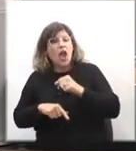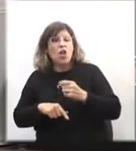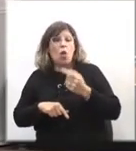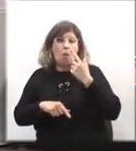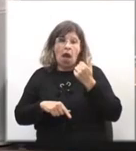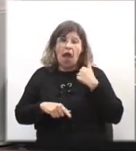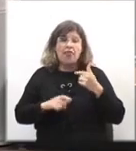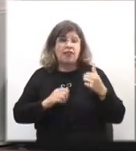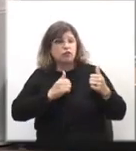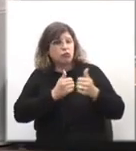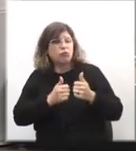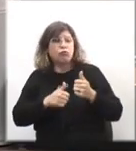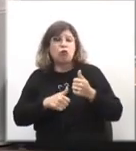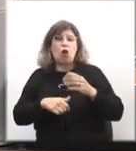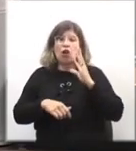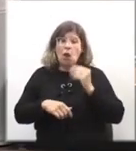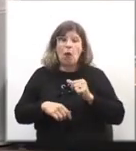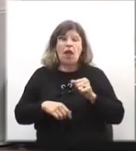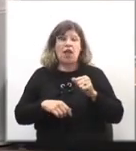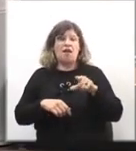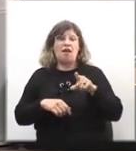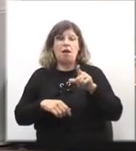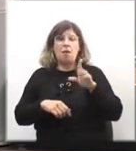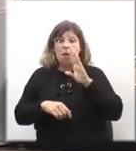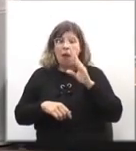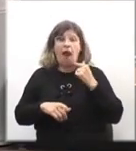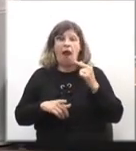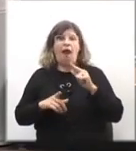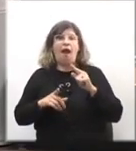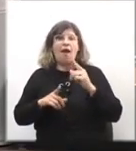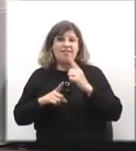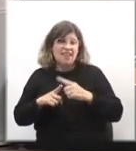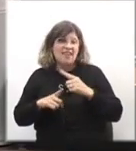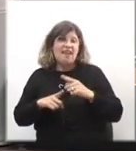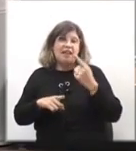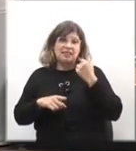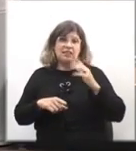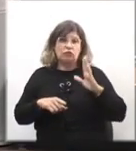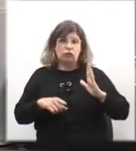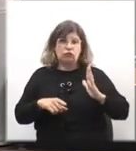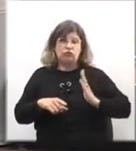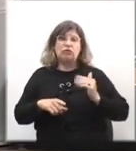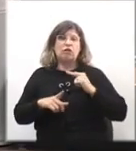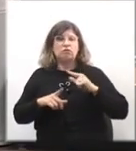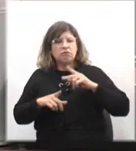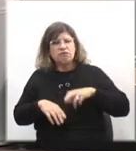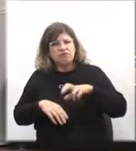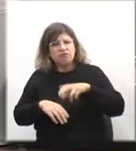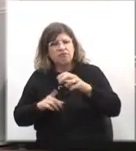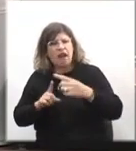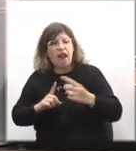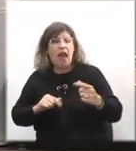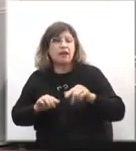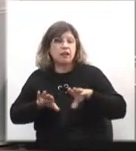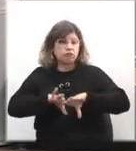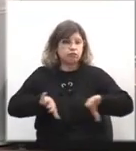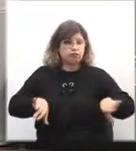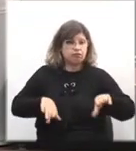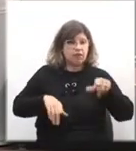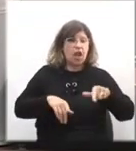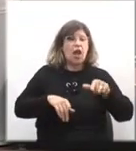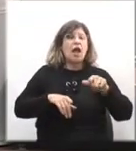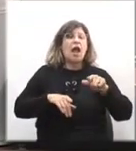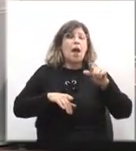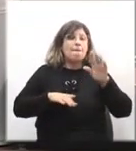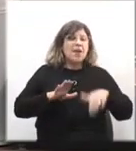madres, abuelas, abuelos, tías, tíos. Era una larga caminata. Luego nos separaban a los niños menores de 12